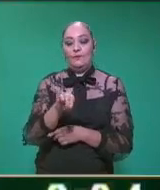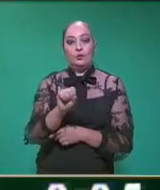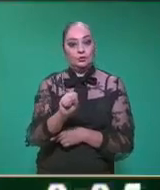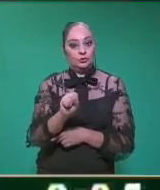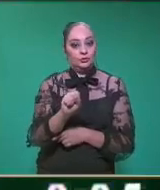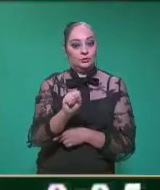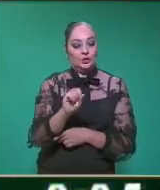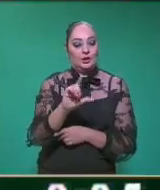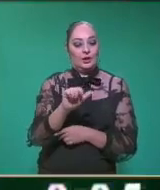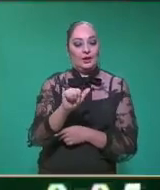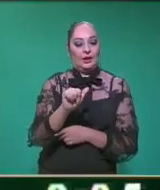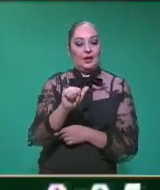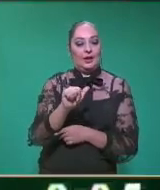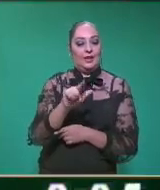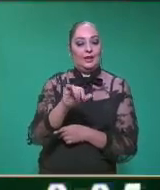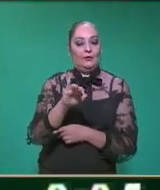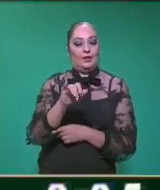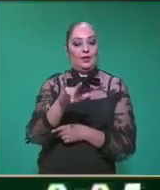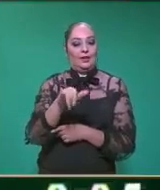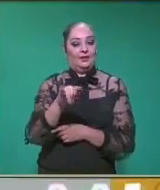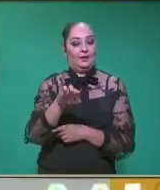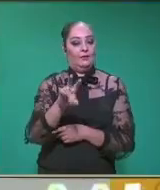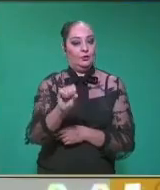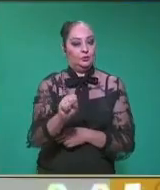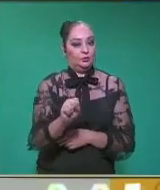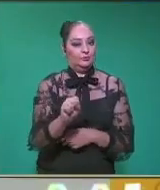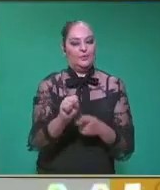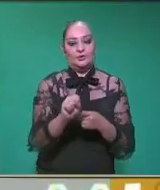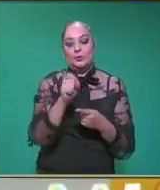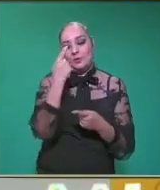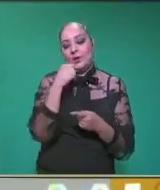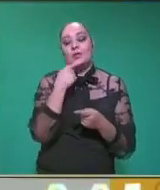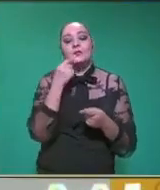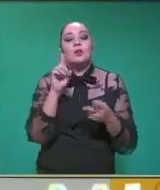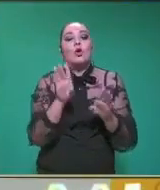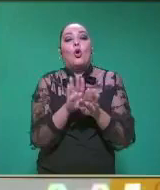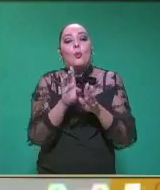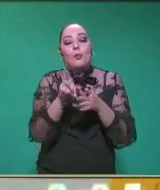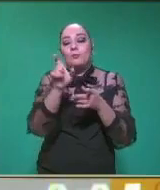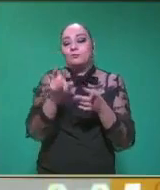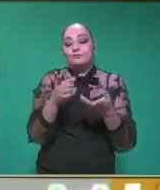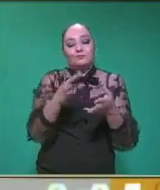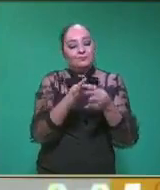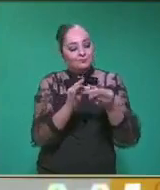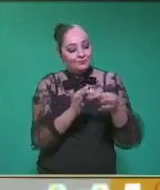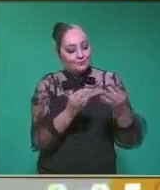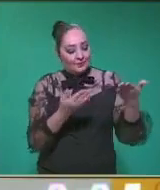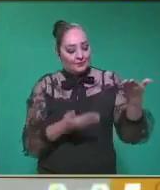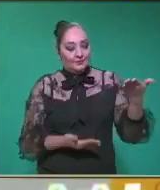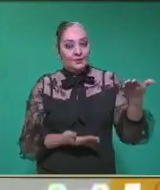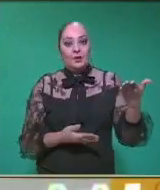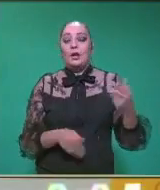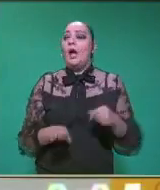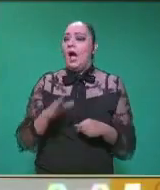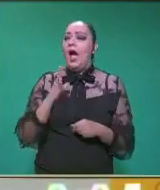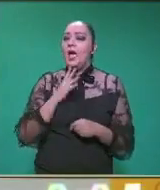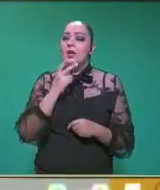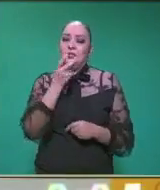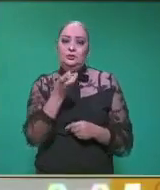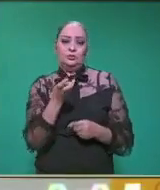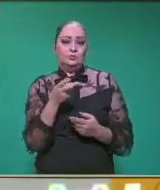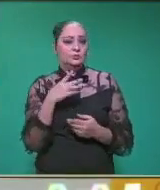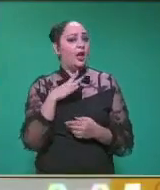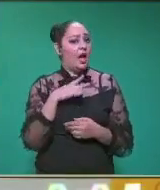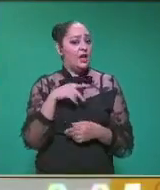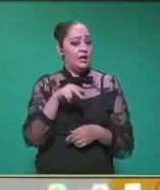ver adjetivos calificativos. Maestra, ¿estos adjetivos existen en su lengua, que es la lengua náhuatl?